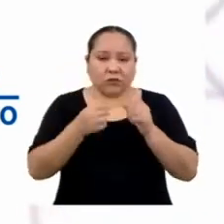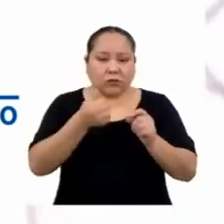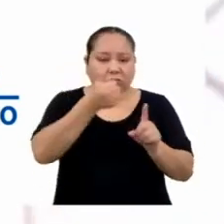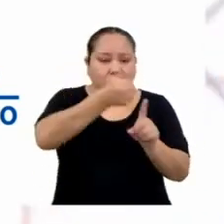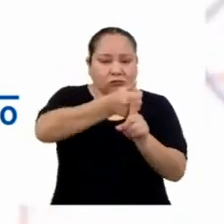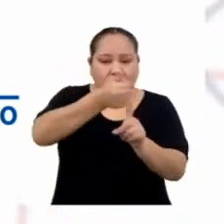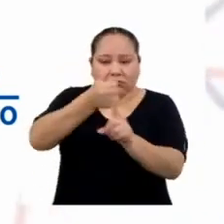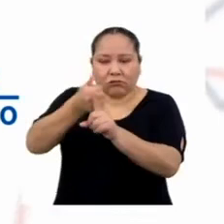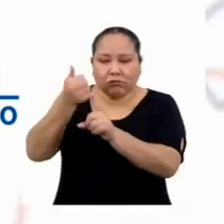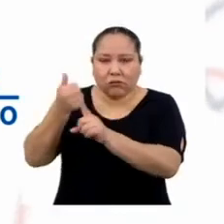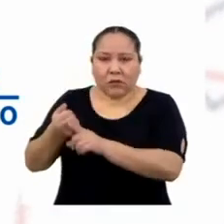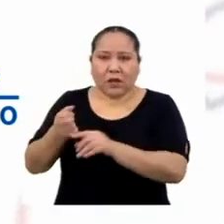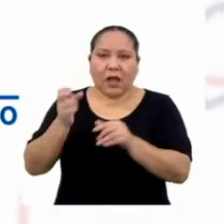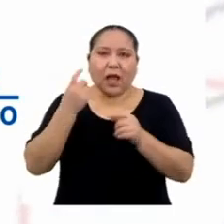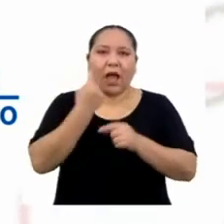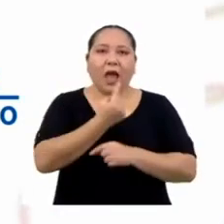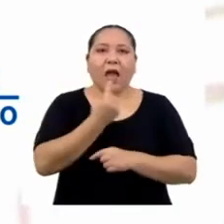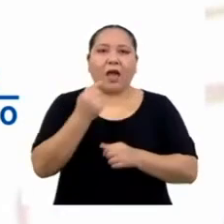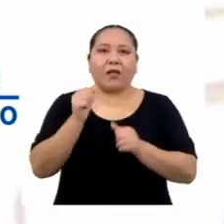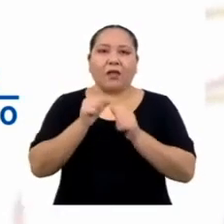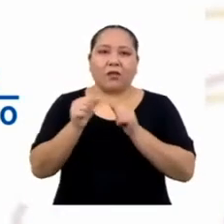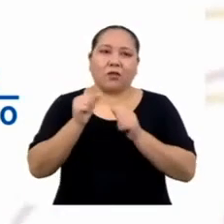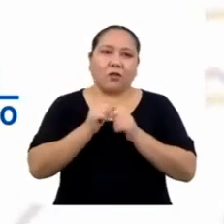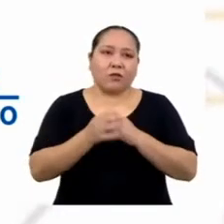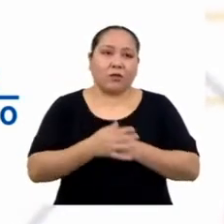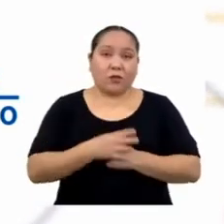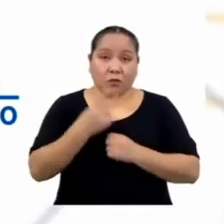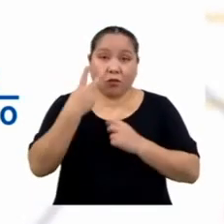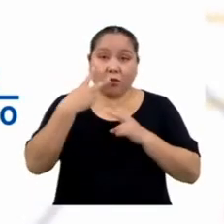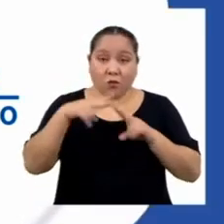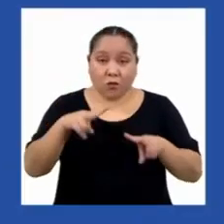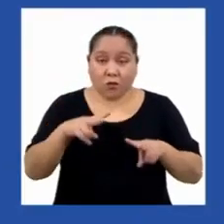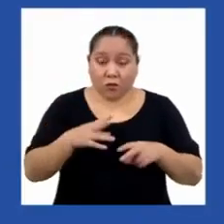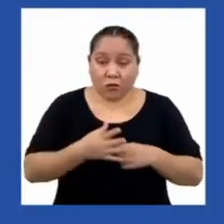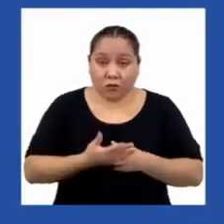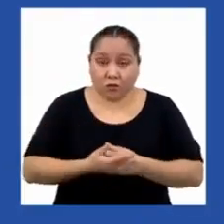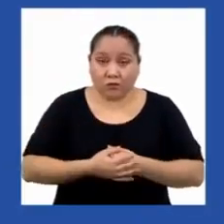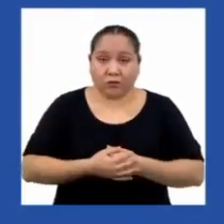cada una de las muestras. ¿Puedes despejar?